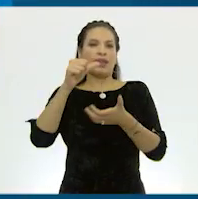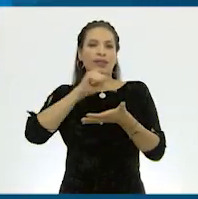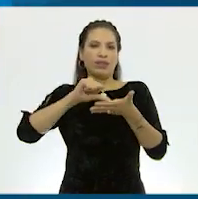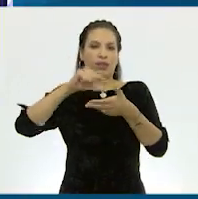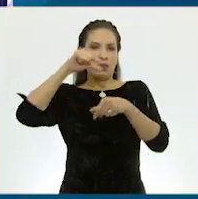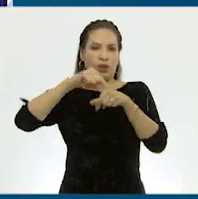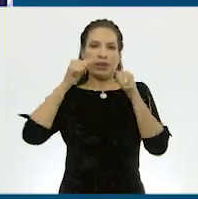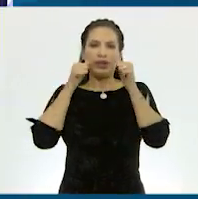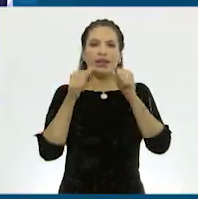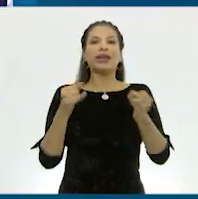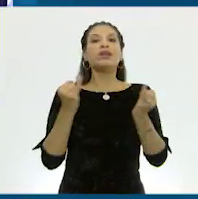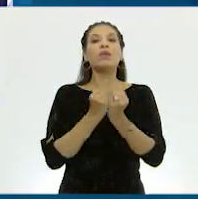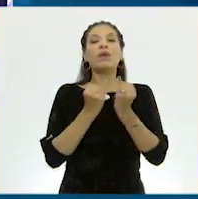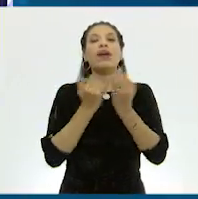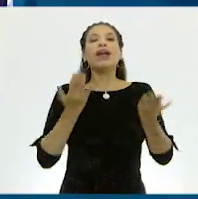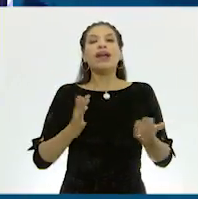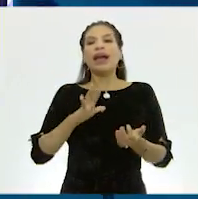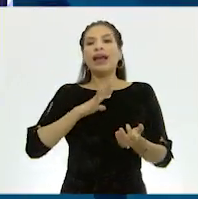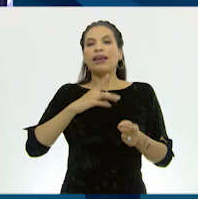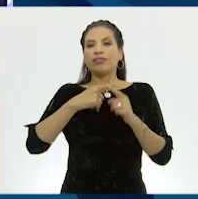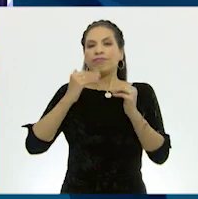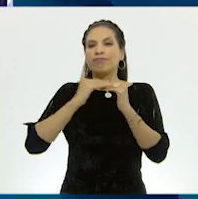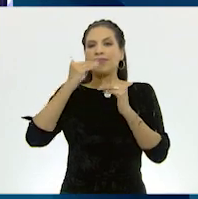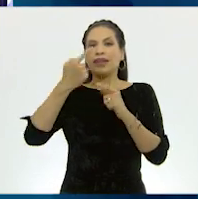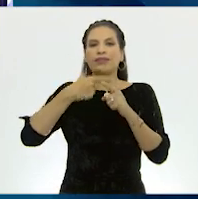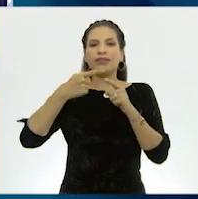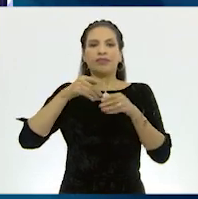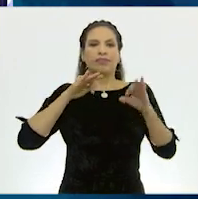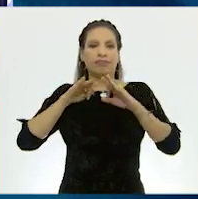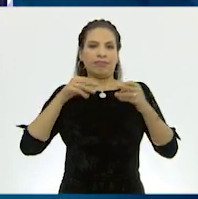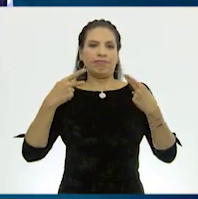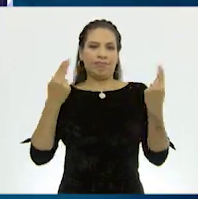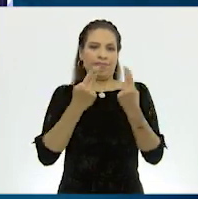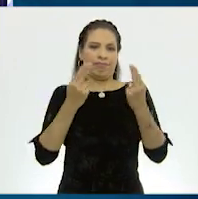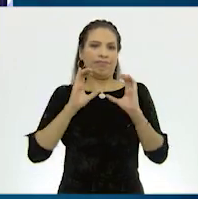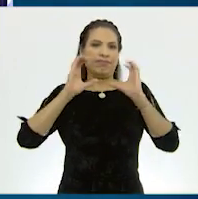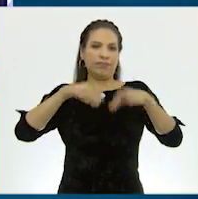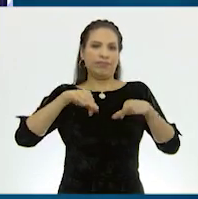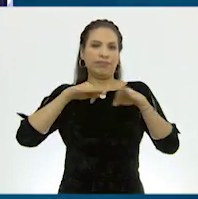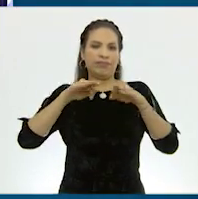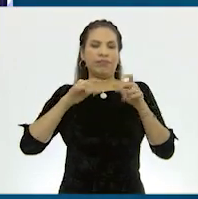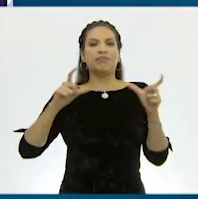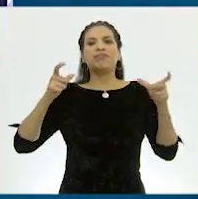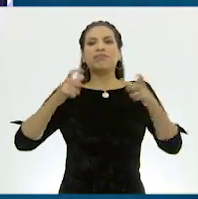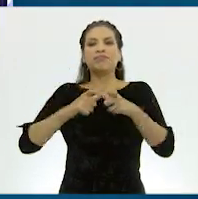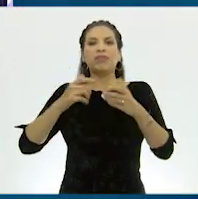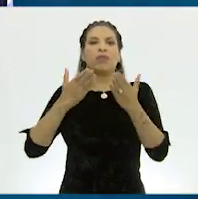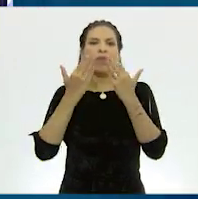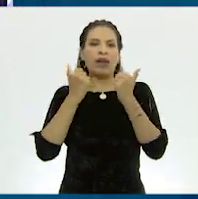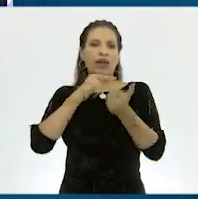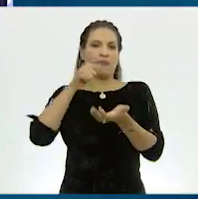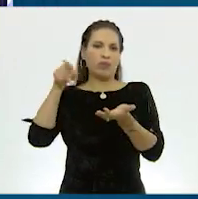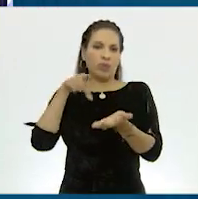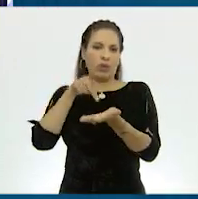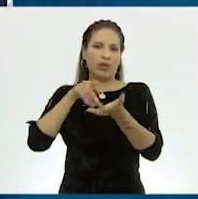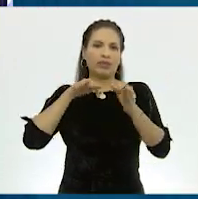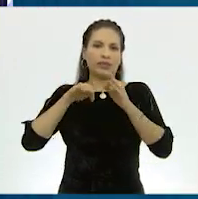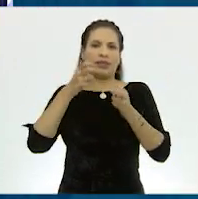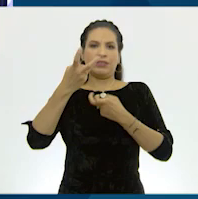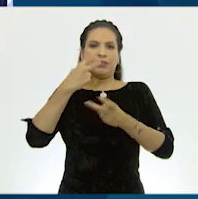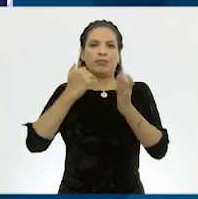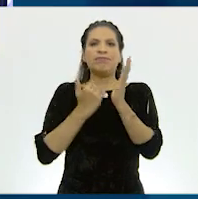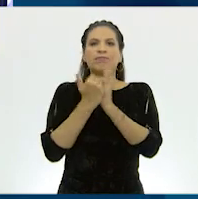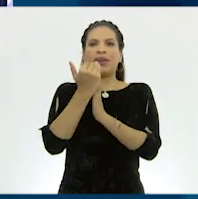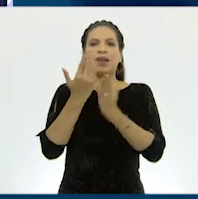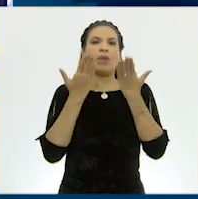de salud Asimismo, existe una alta oferta de trabajadores para ocupar un reducido número de puestos de trabajo Esto conlleva al